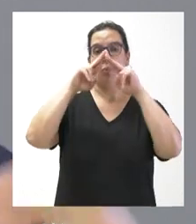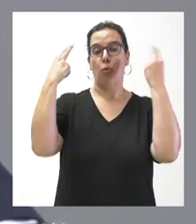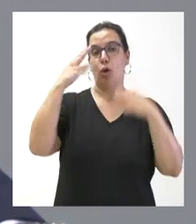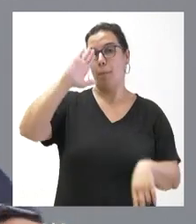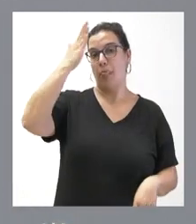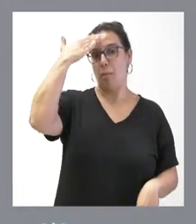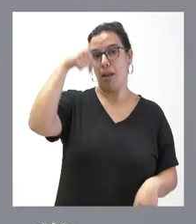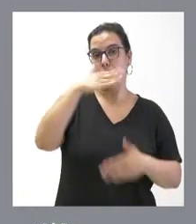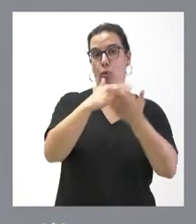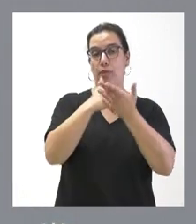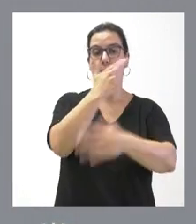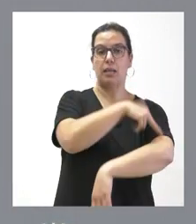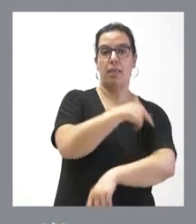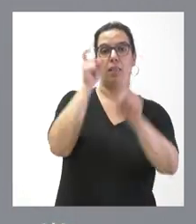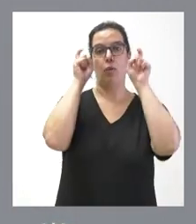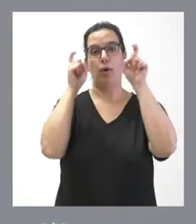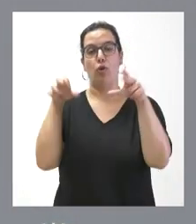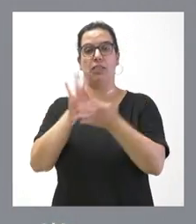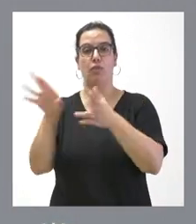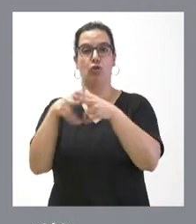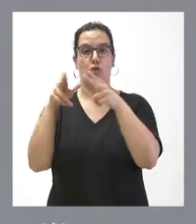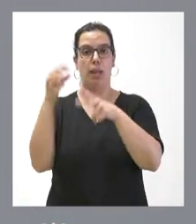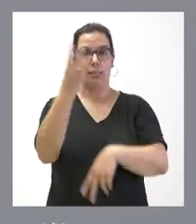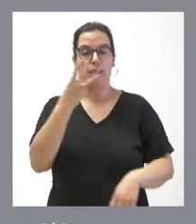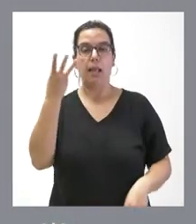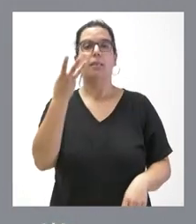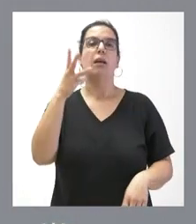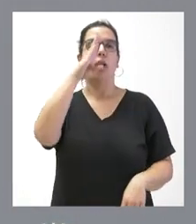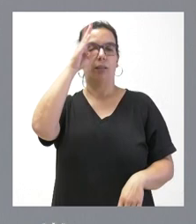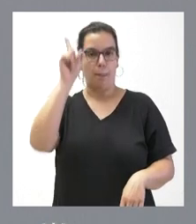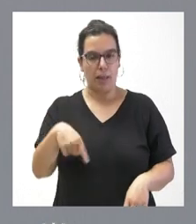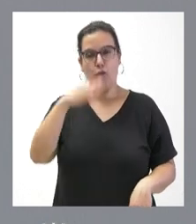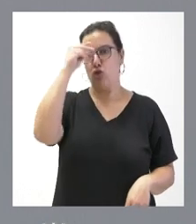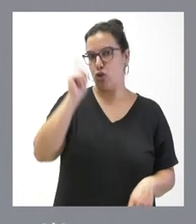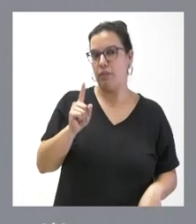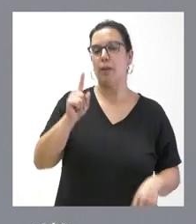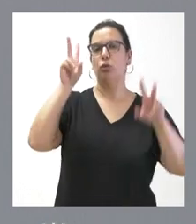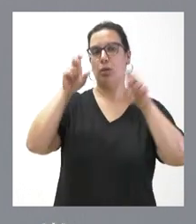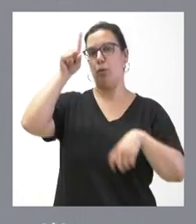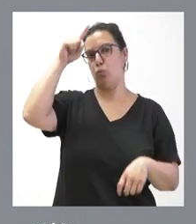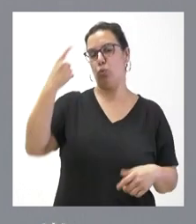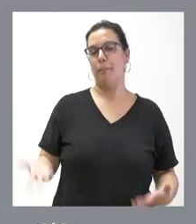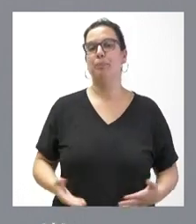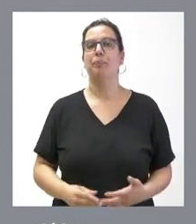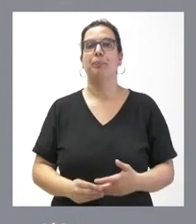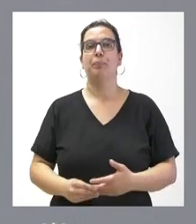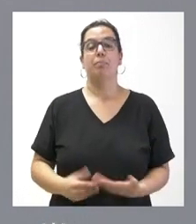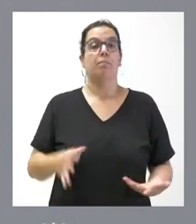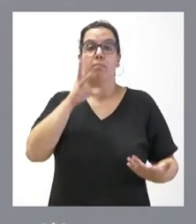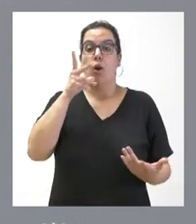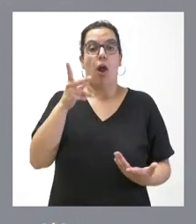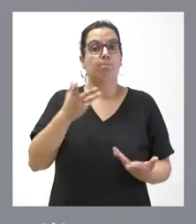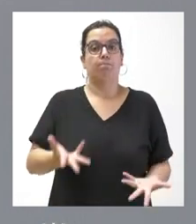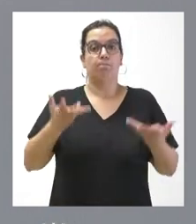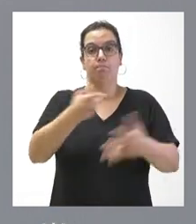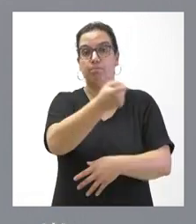nuestra comunidad autónoma, sanidad, educación y servicios sociales, sin olvidarnos de los aspectos de la cultura. Y quedo a su disposición